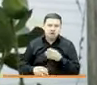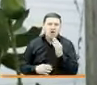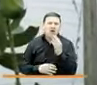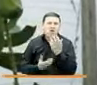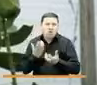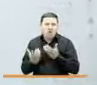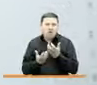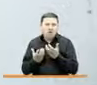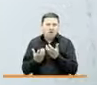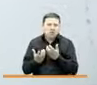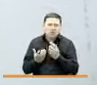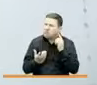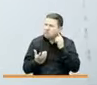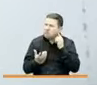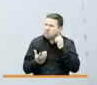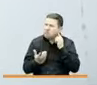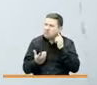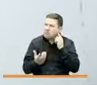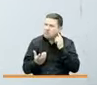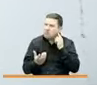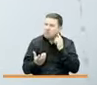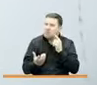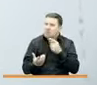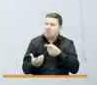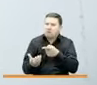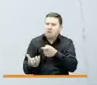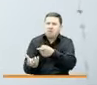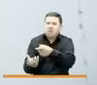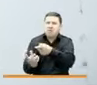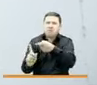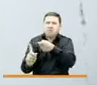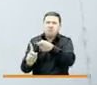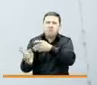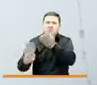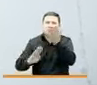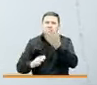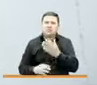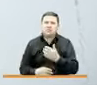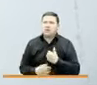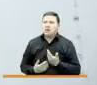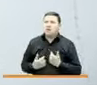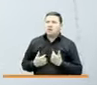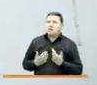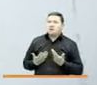cuando sentí que esa gente me cogieron a las malas hicieron lo que hicieron conmigo